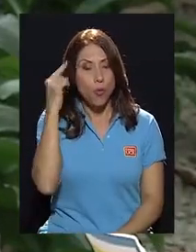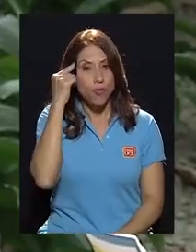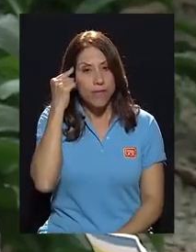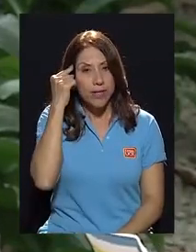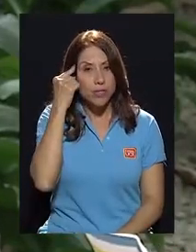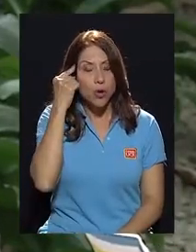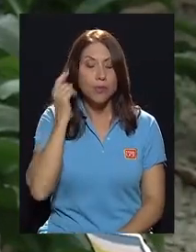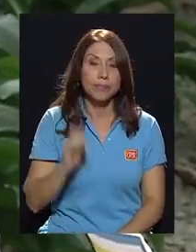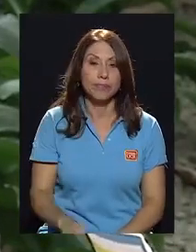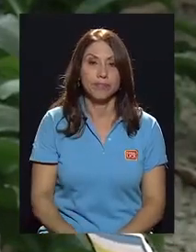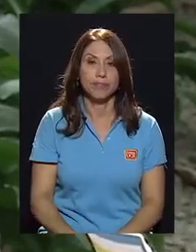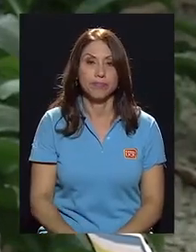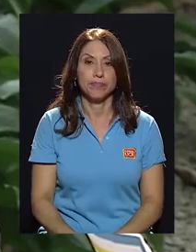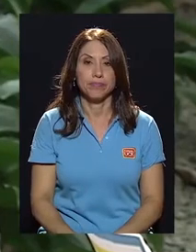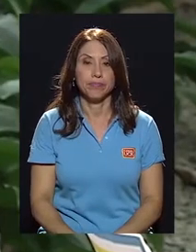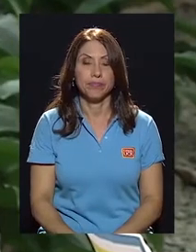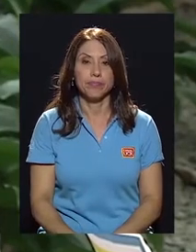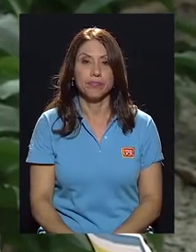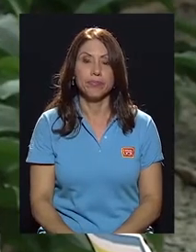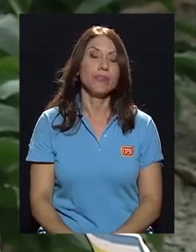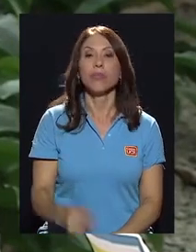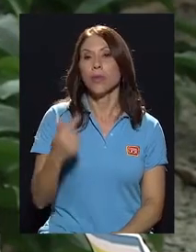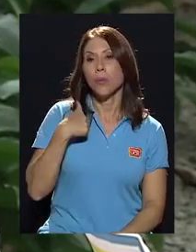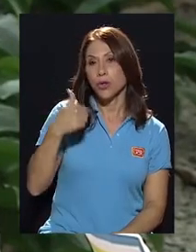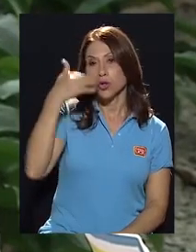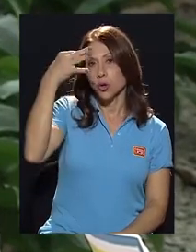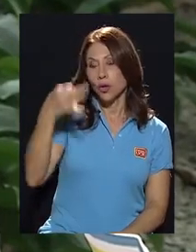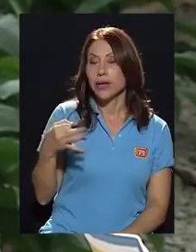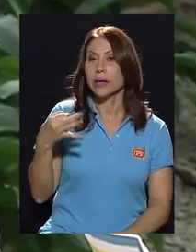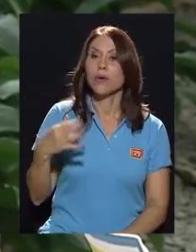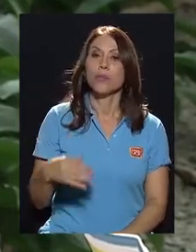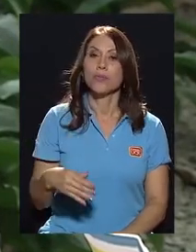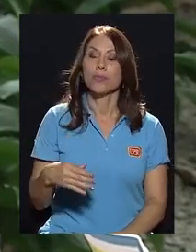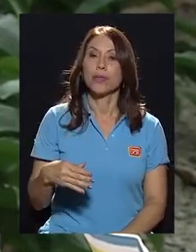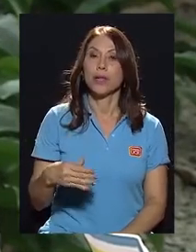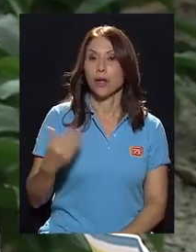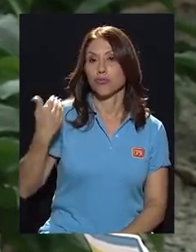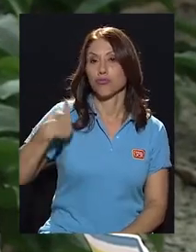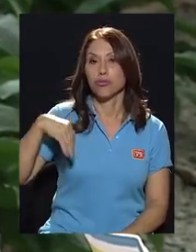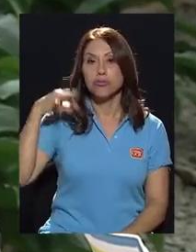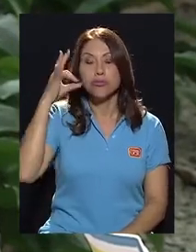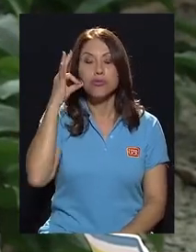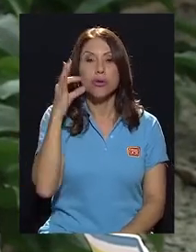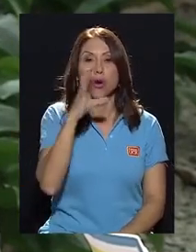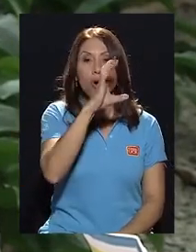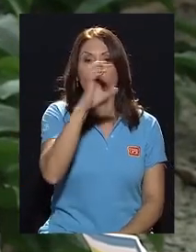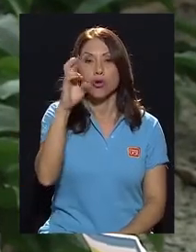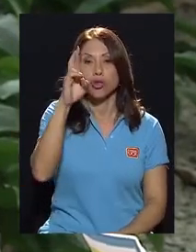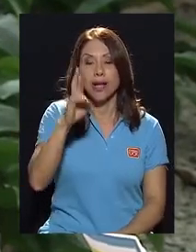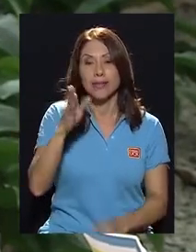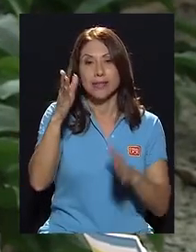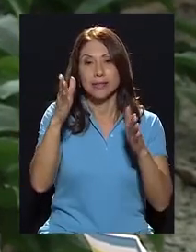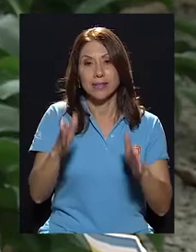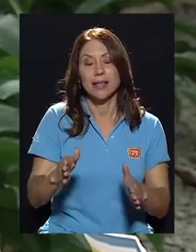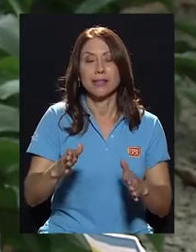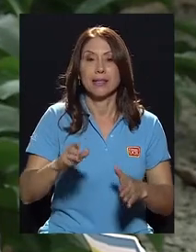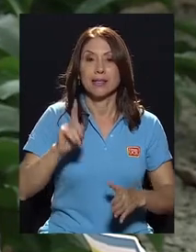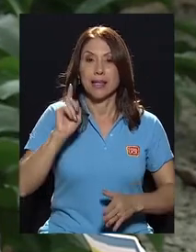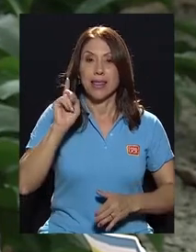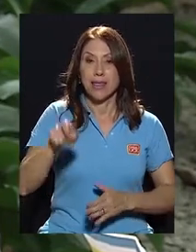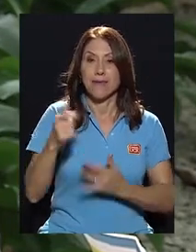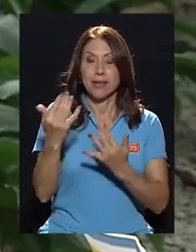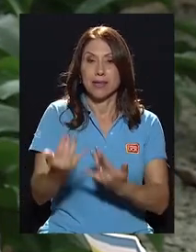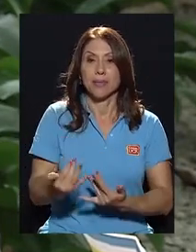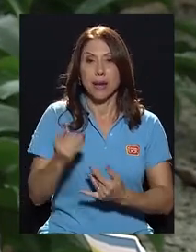Bueno, yo creo que lo que los costarricenses y las costarricenses deberían